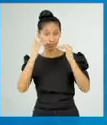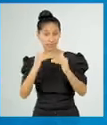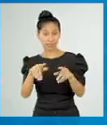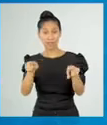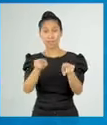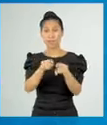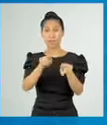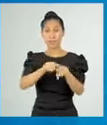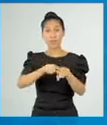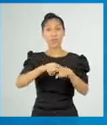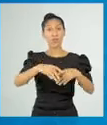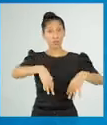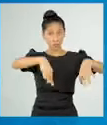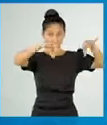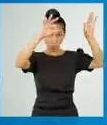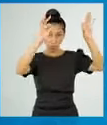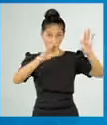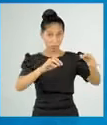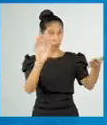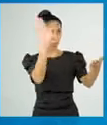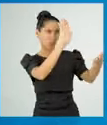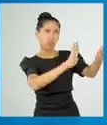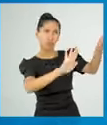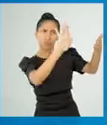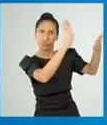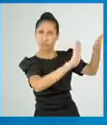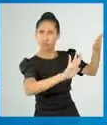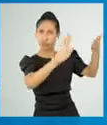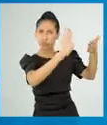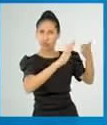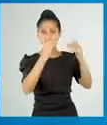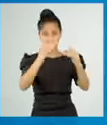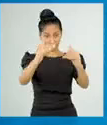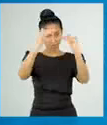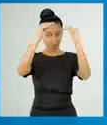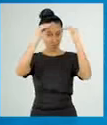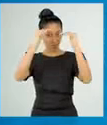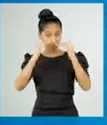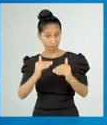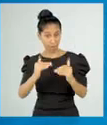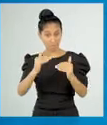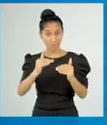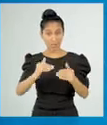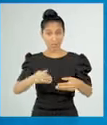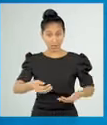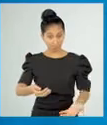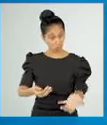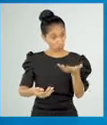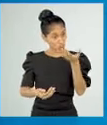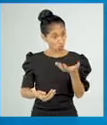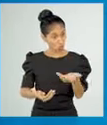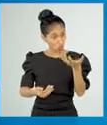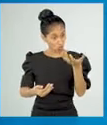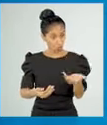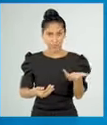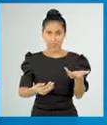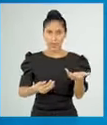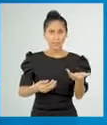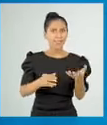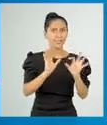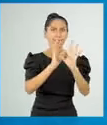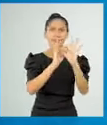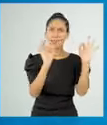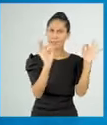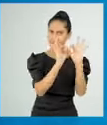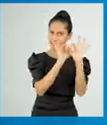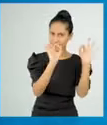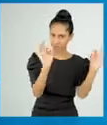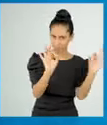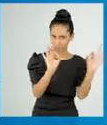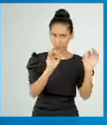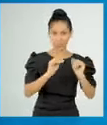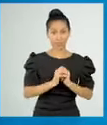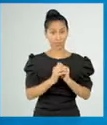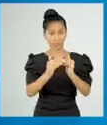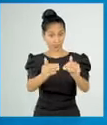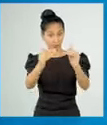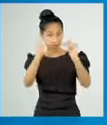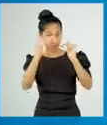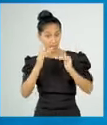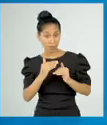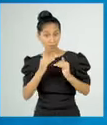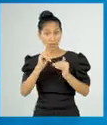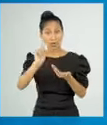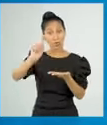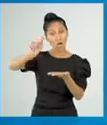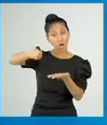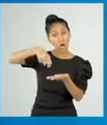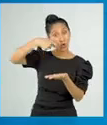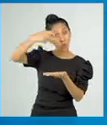Trapo de limpiar. Cubetas vacías y limpias. Pandeja o charola de metal y cuchara metálica.